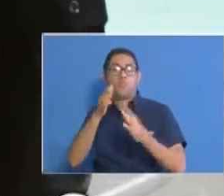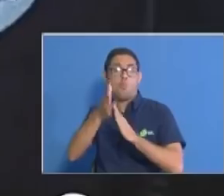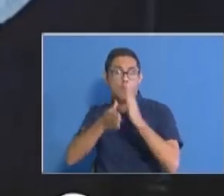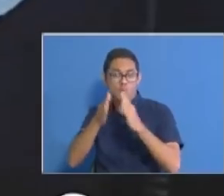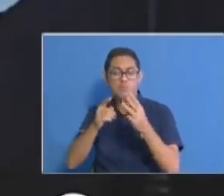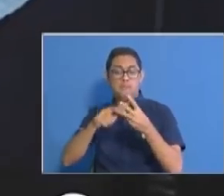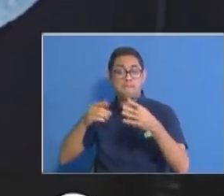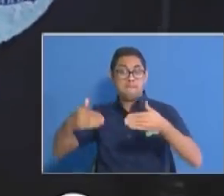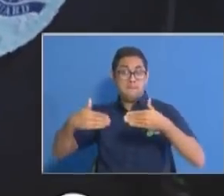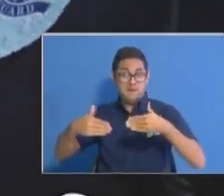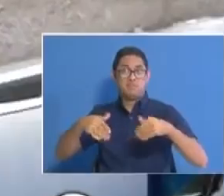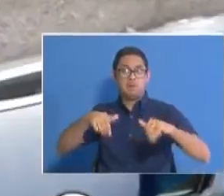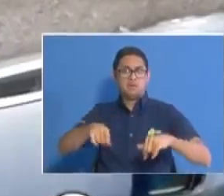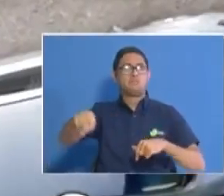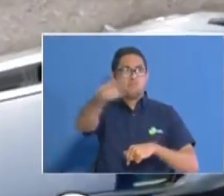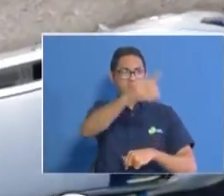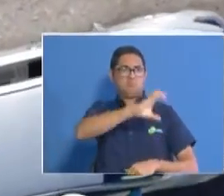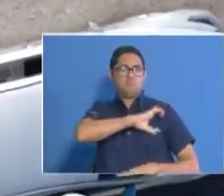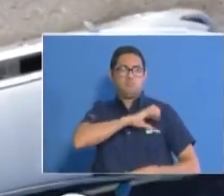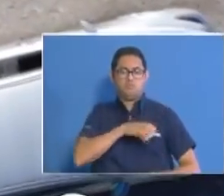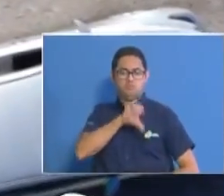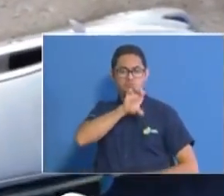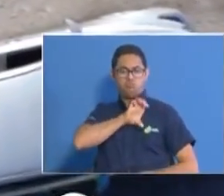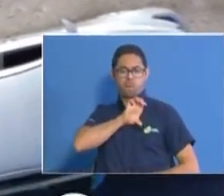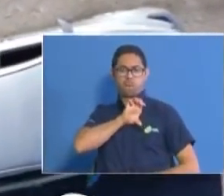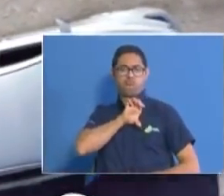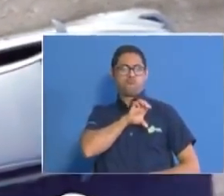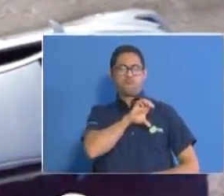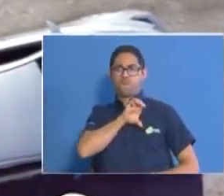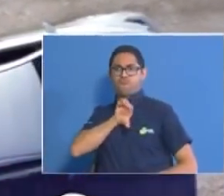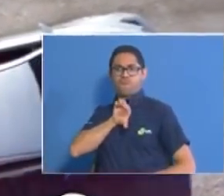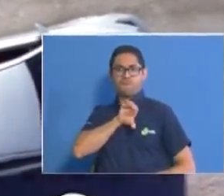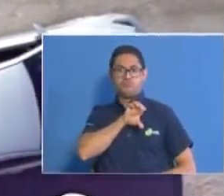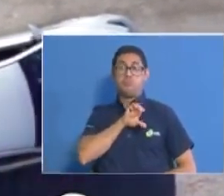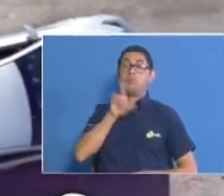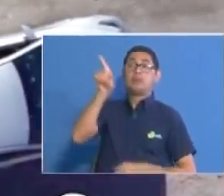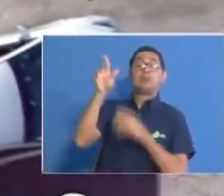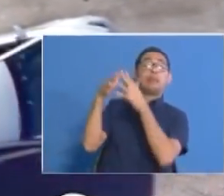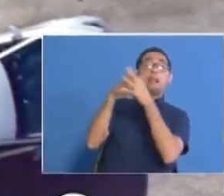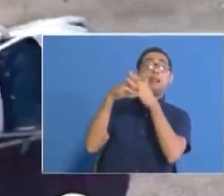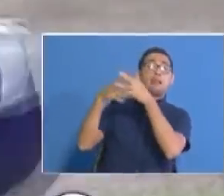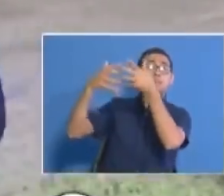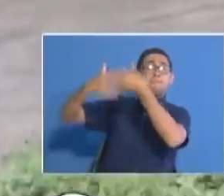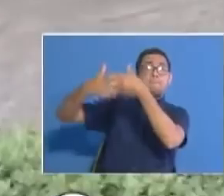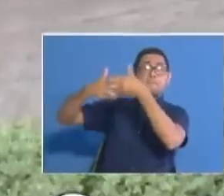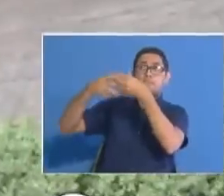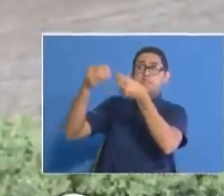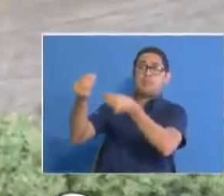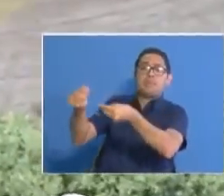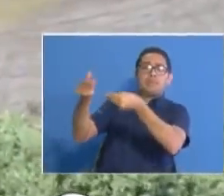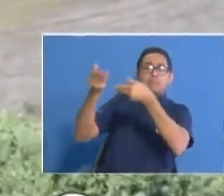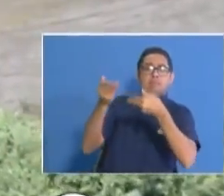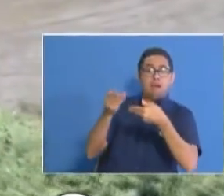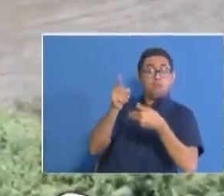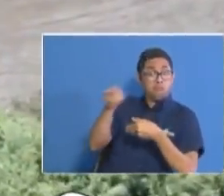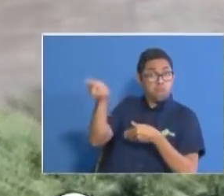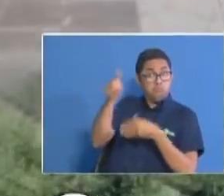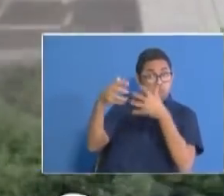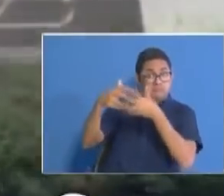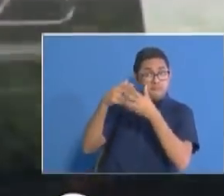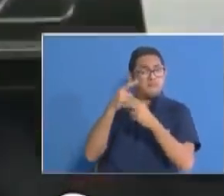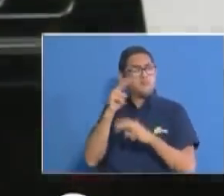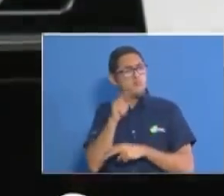fueron donadas por una de las empresas de los Estados Unidos que ha seguido de cerca el gran esfuerzo que